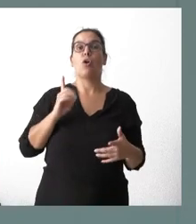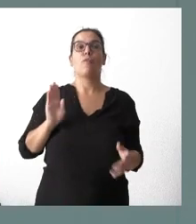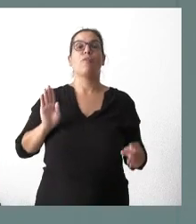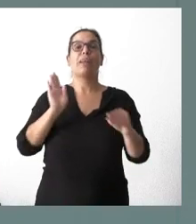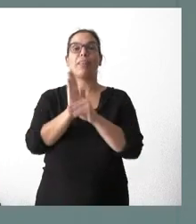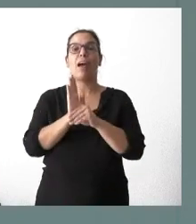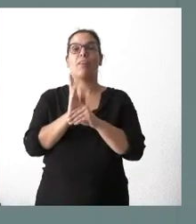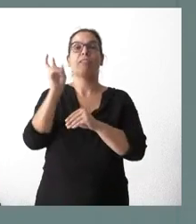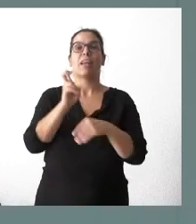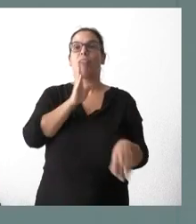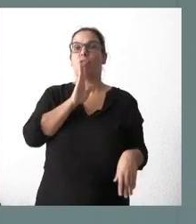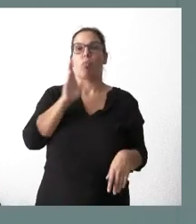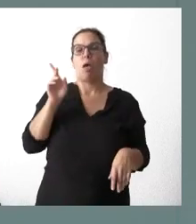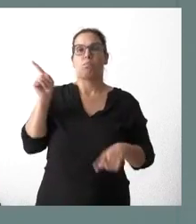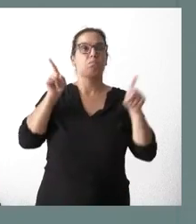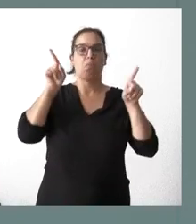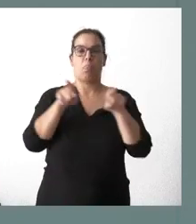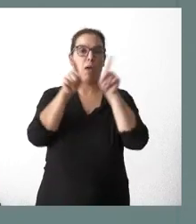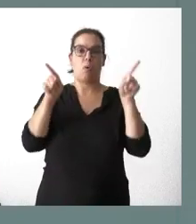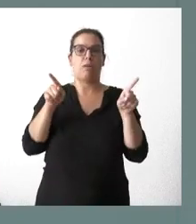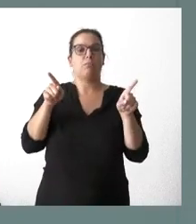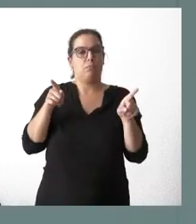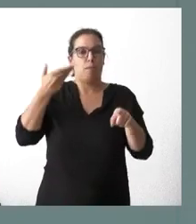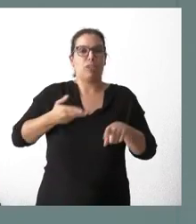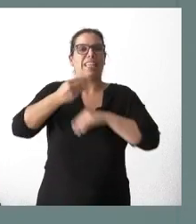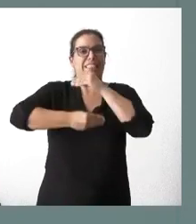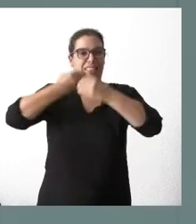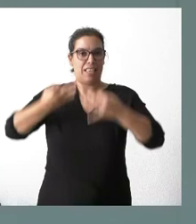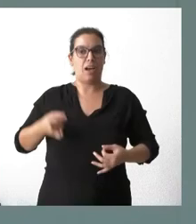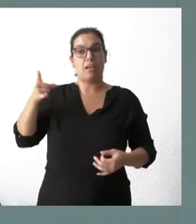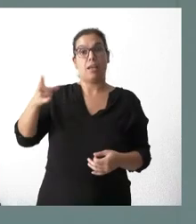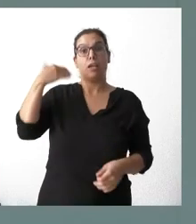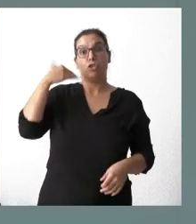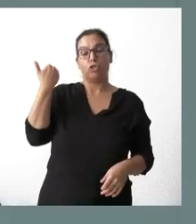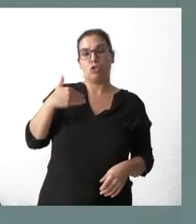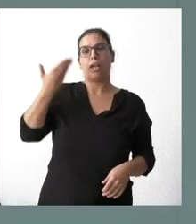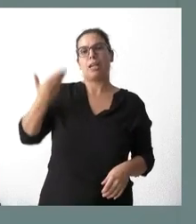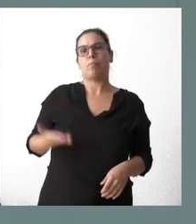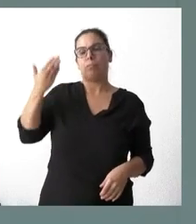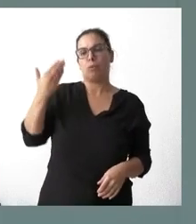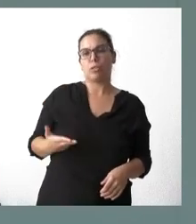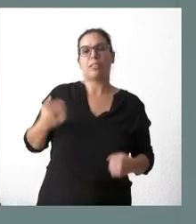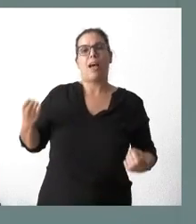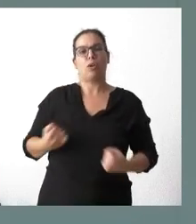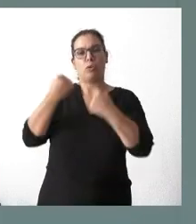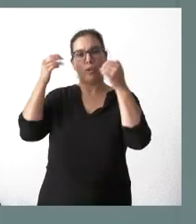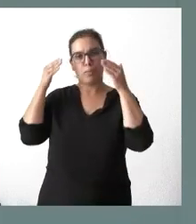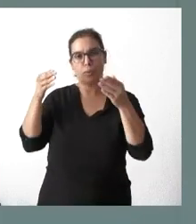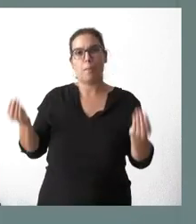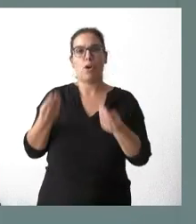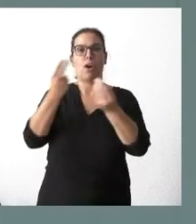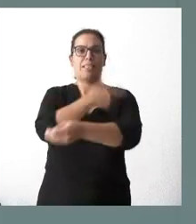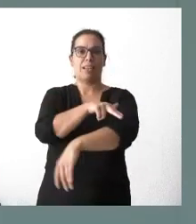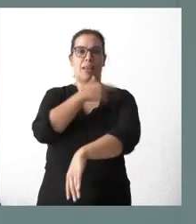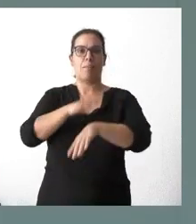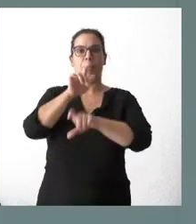financiación a otra, sino que se haga. Y en el caso de Osoria hay un compromiso muy importante por hacer actuaciones en materia sanitaria que mejoren la sanidad para los